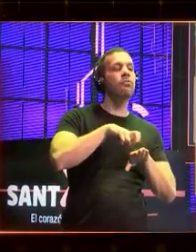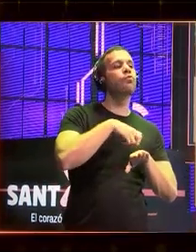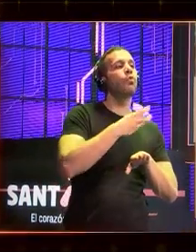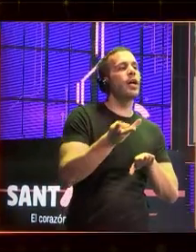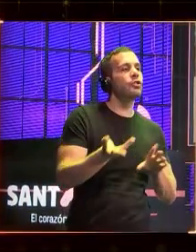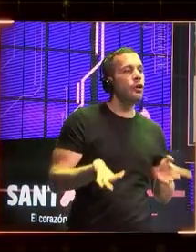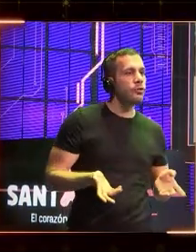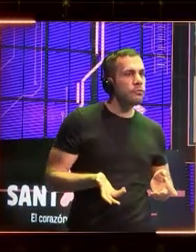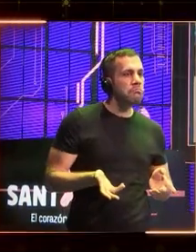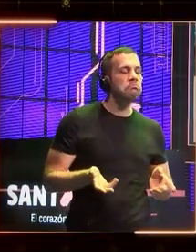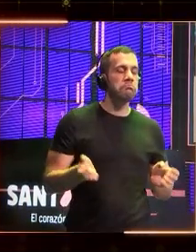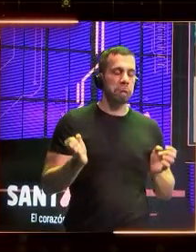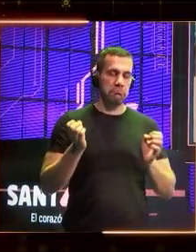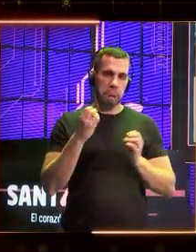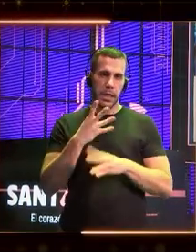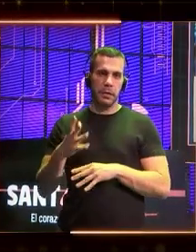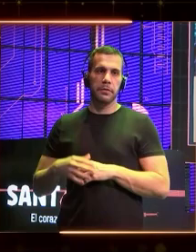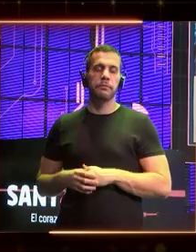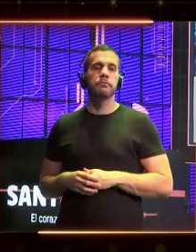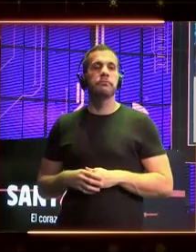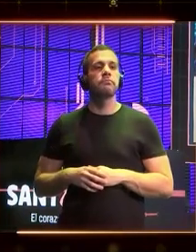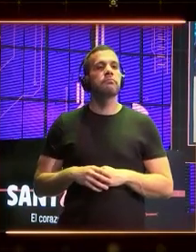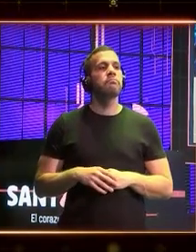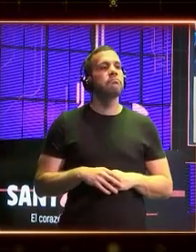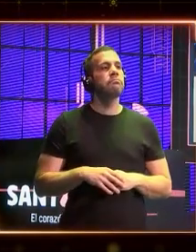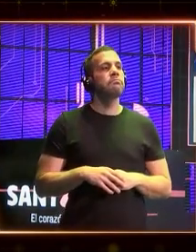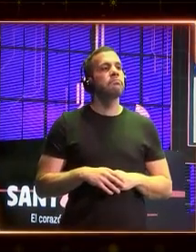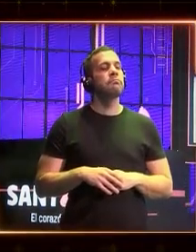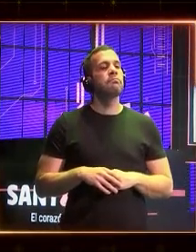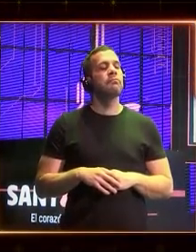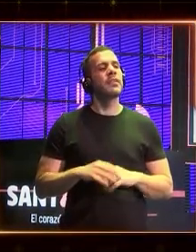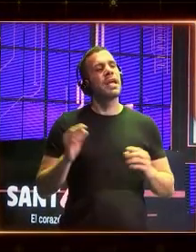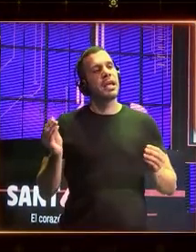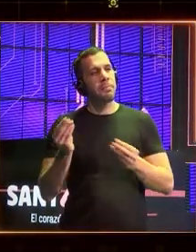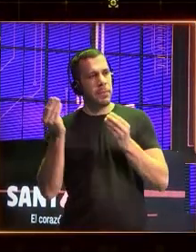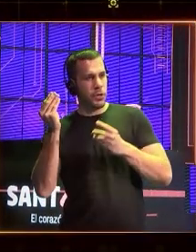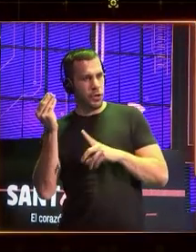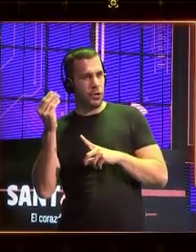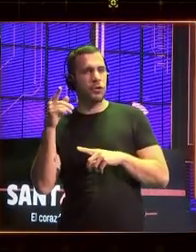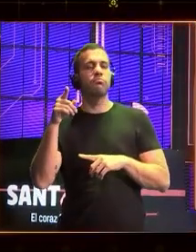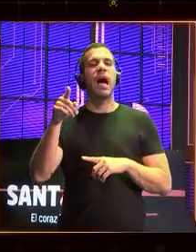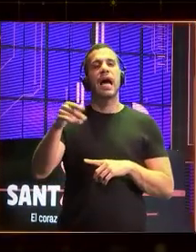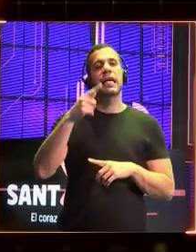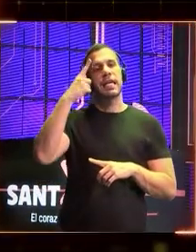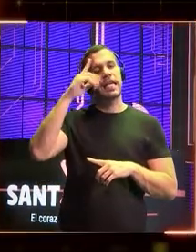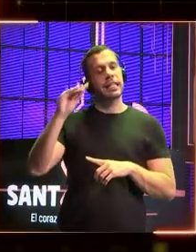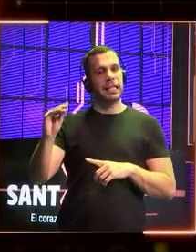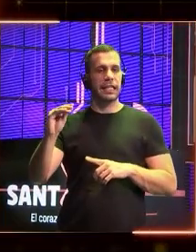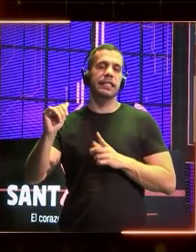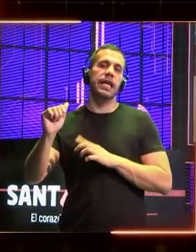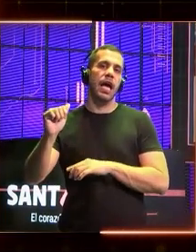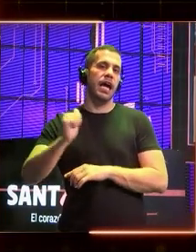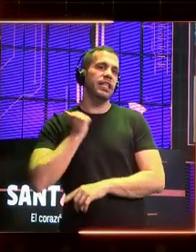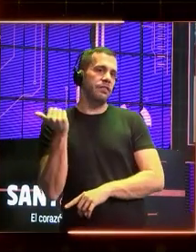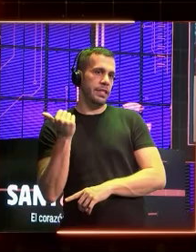¿Cuántos de vosotros preferiría un diagnóstico emitido por una inteligencia artificial antes que un médico?